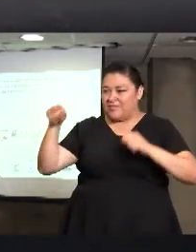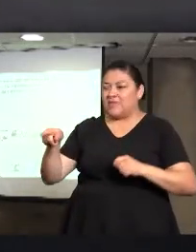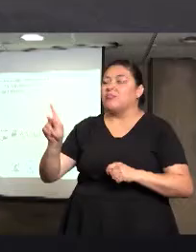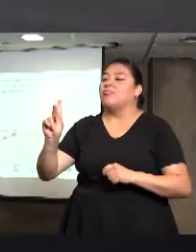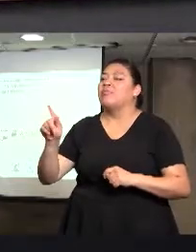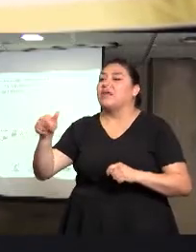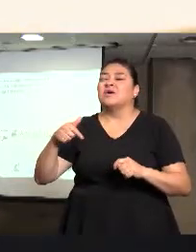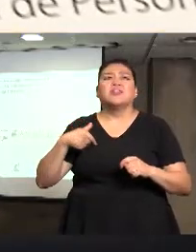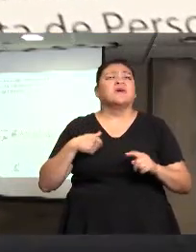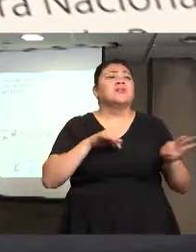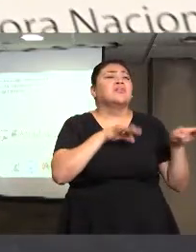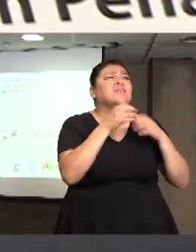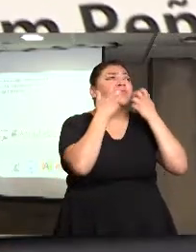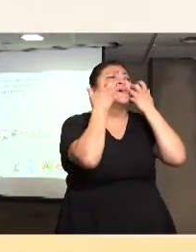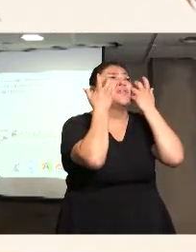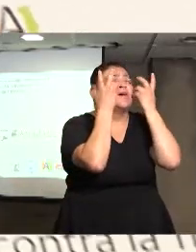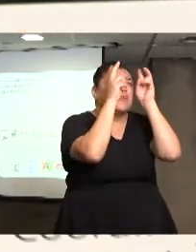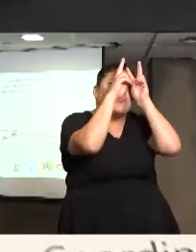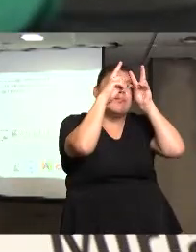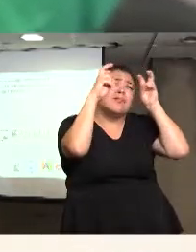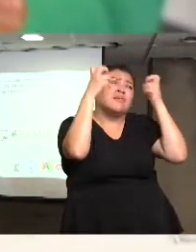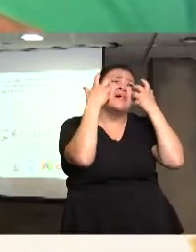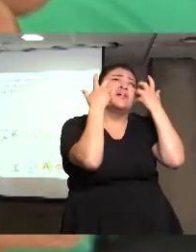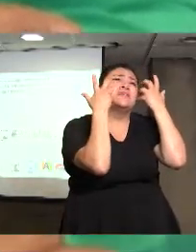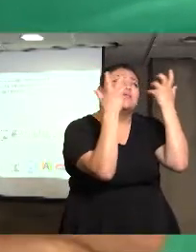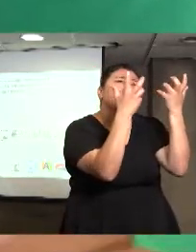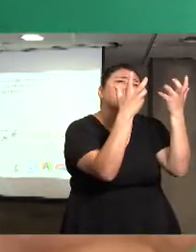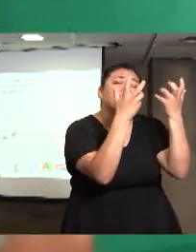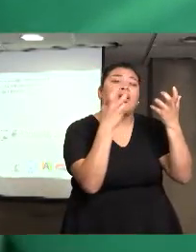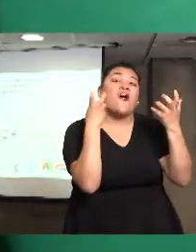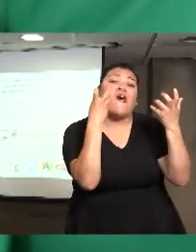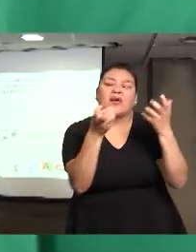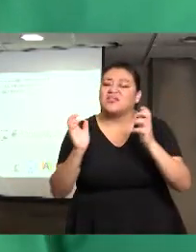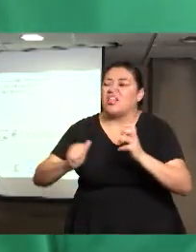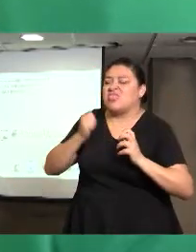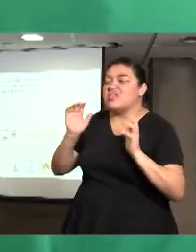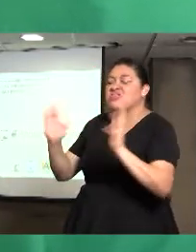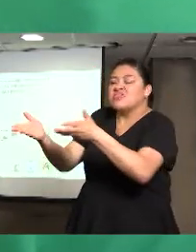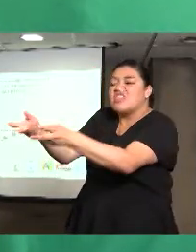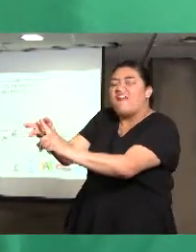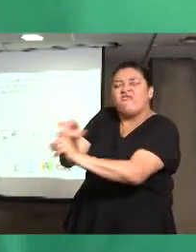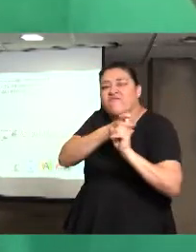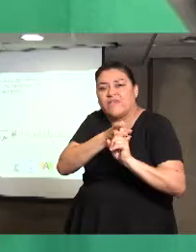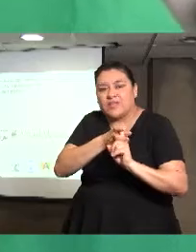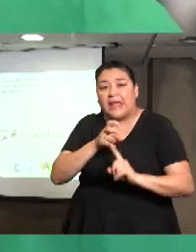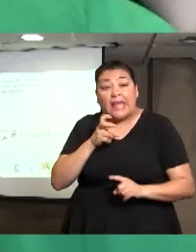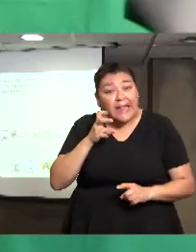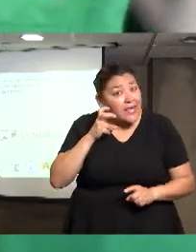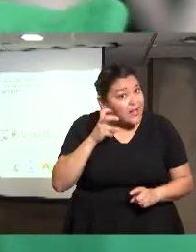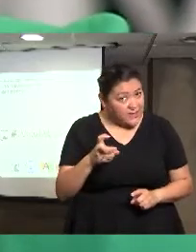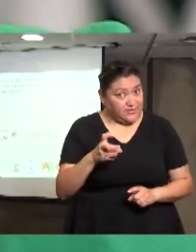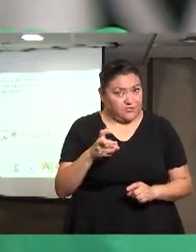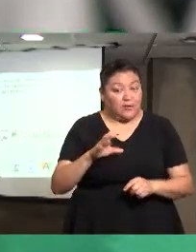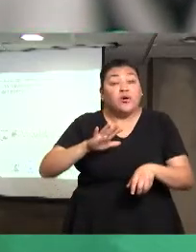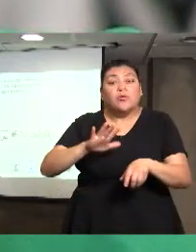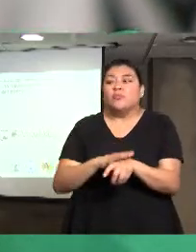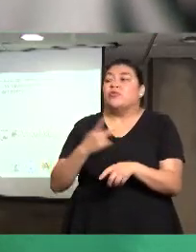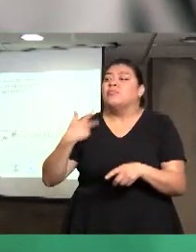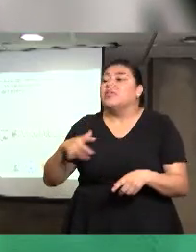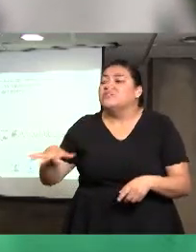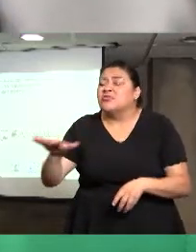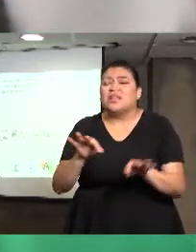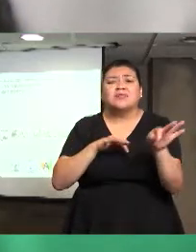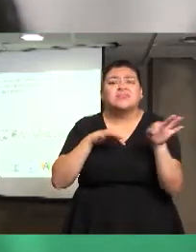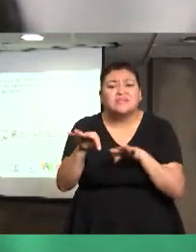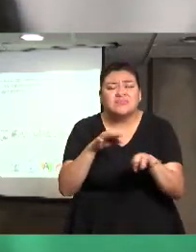esperanzas, es la venta de sueños, juegan con los sueños, con los anhelos de las personas que buscan una vida mejor